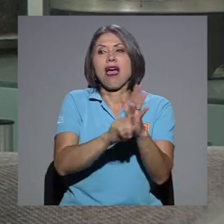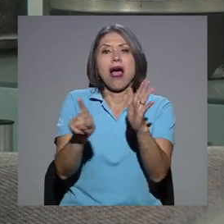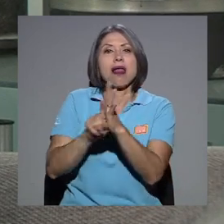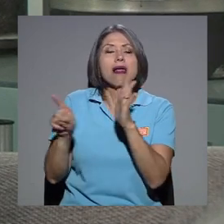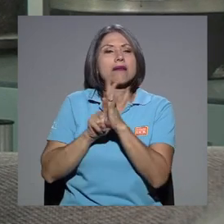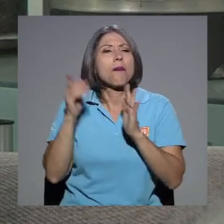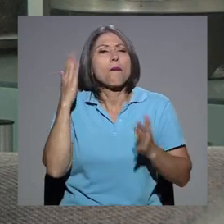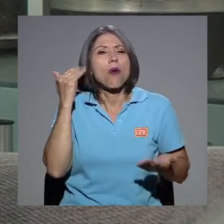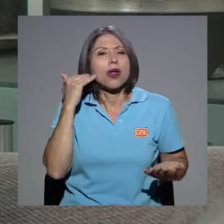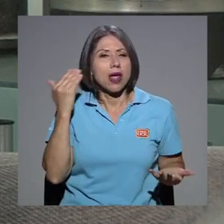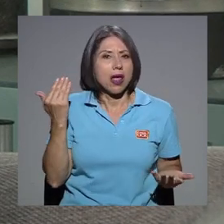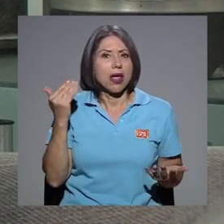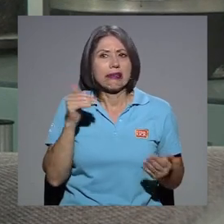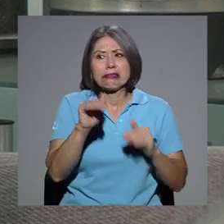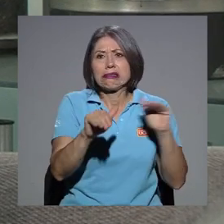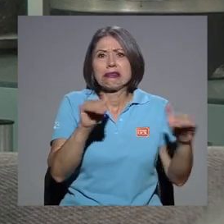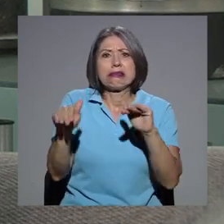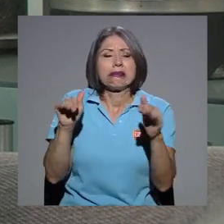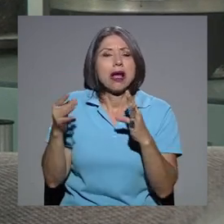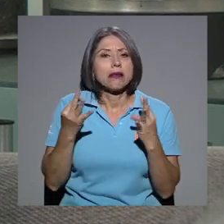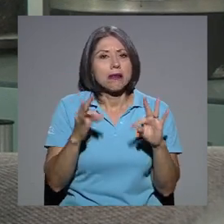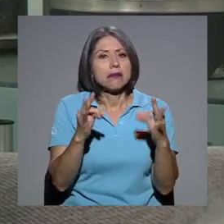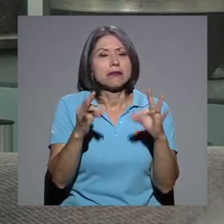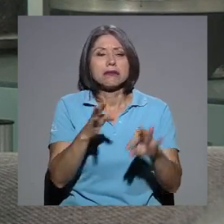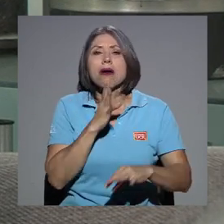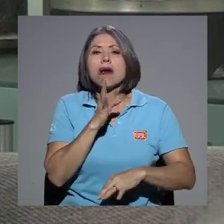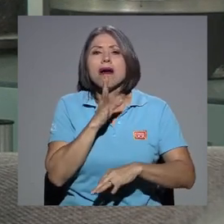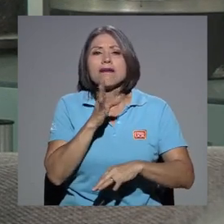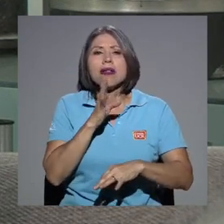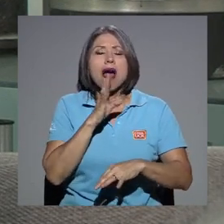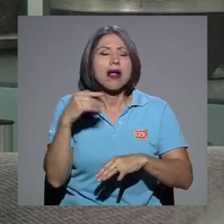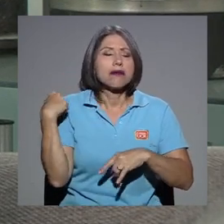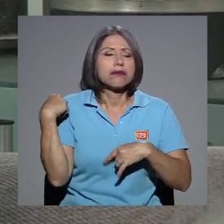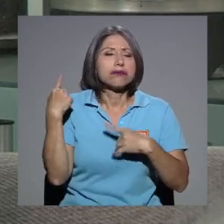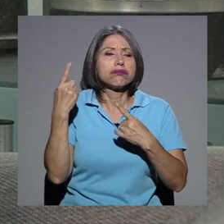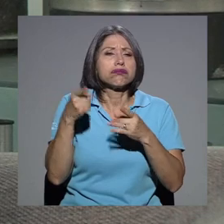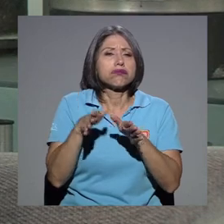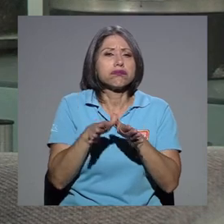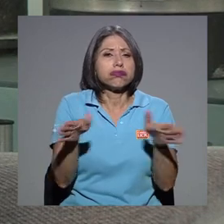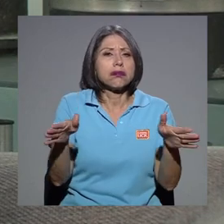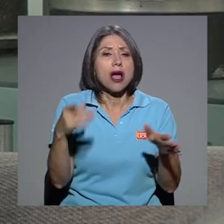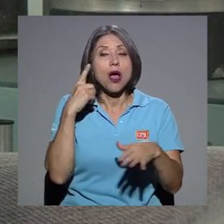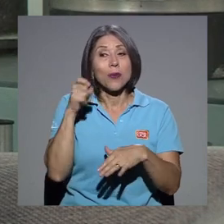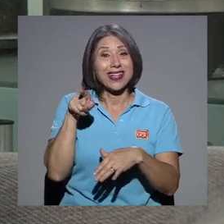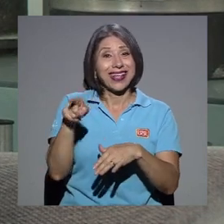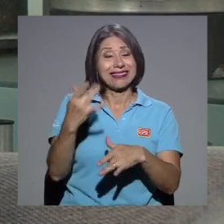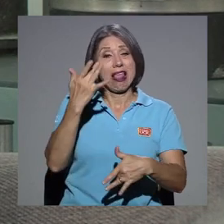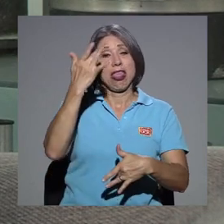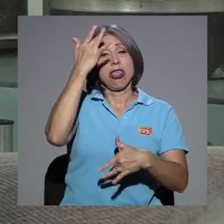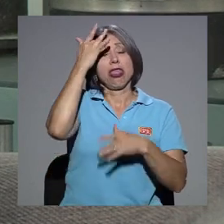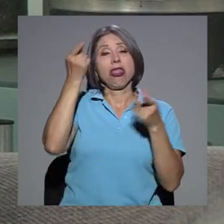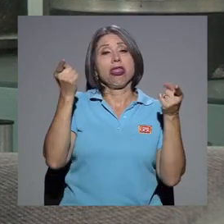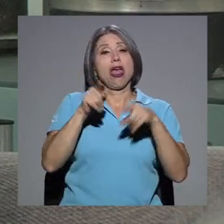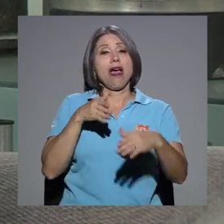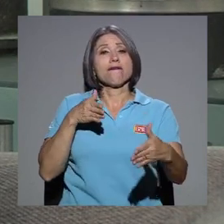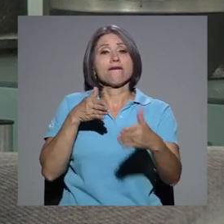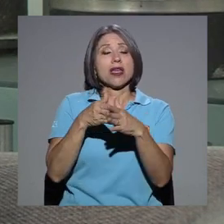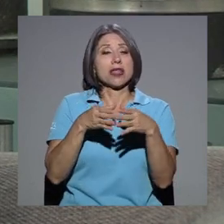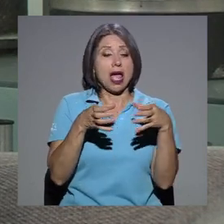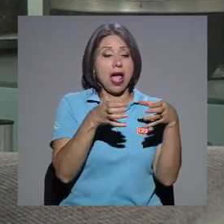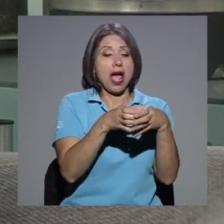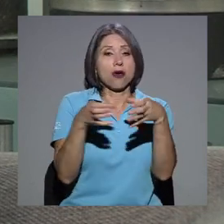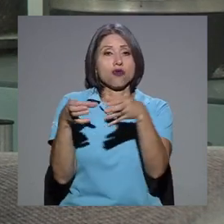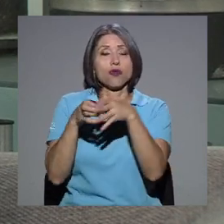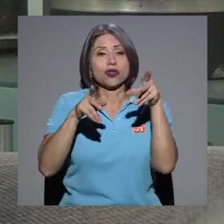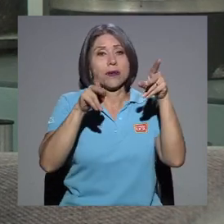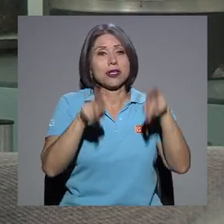se ha tratado de hablar en todos estos días, es que afecta sobre todo a poblaciones o grupos de riesgo, que hablamos